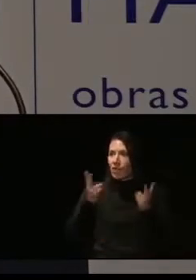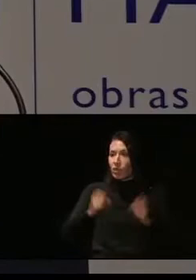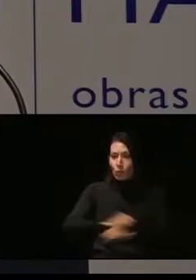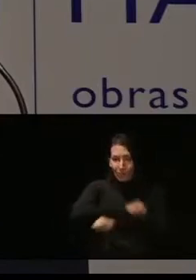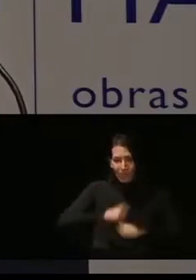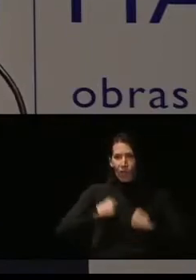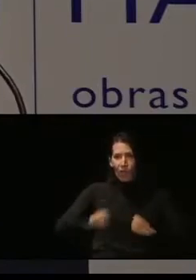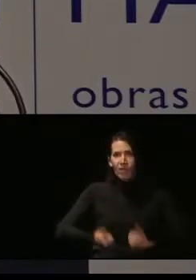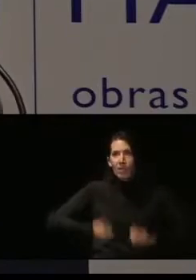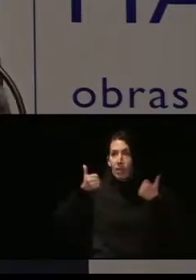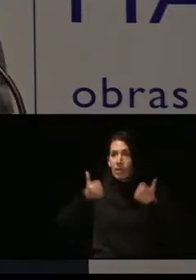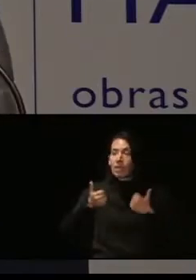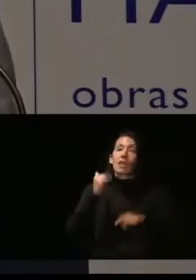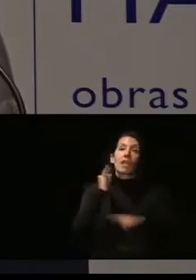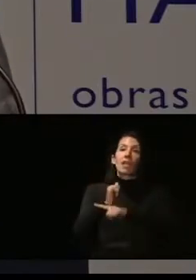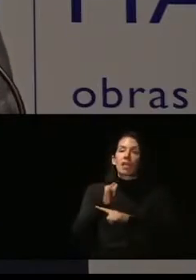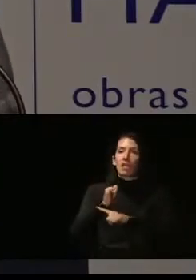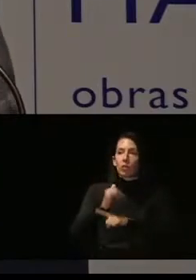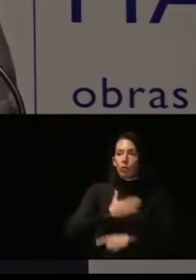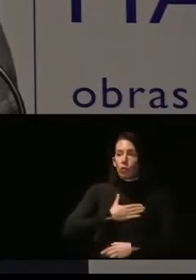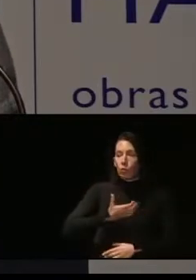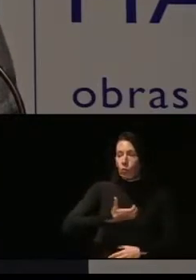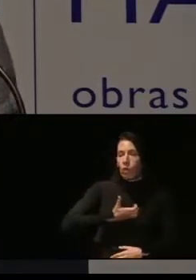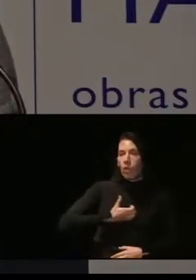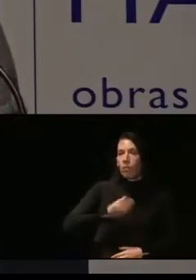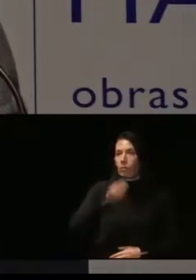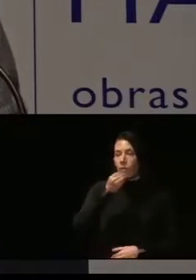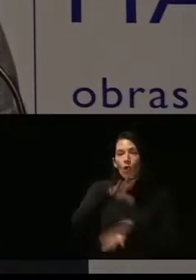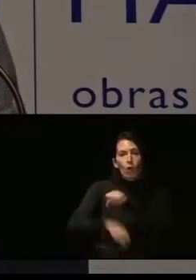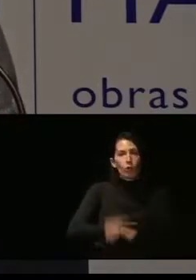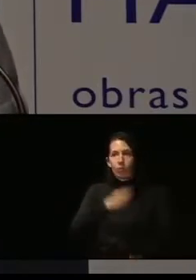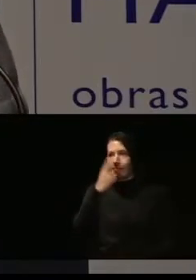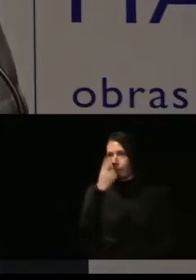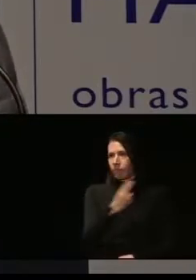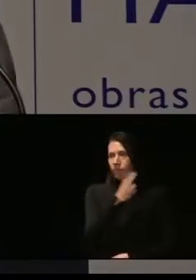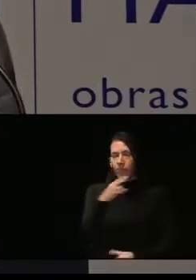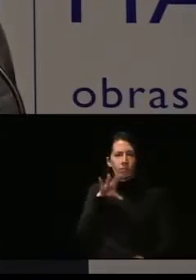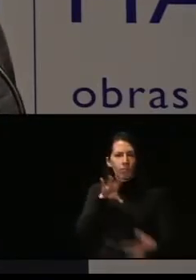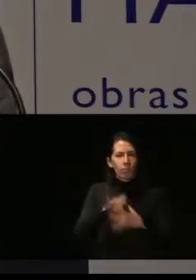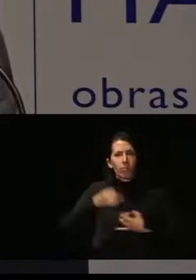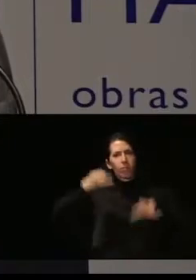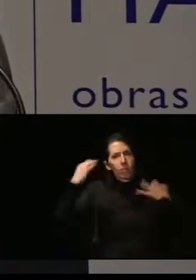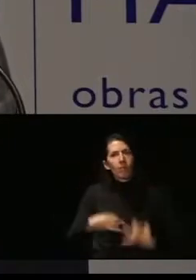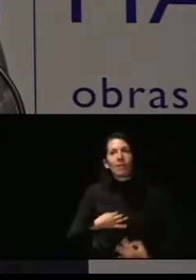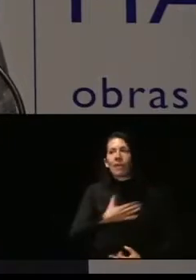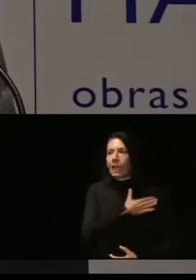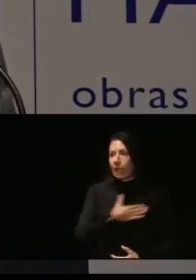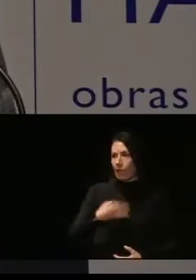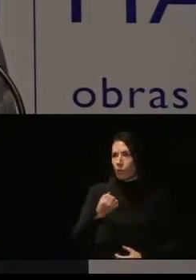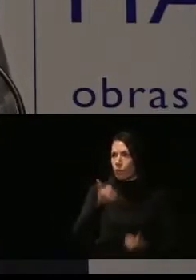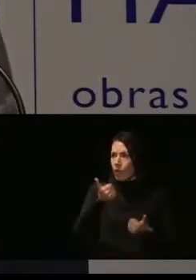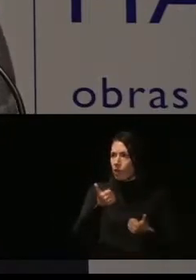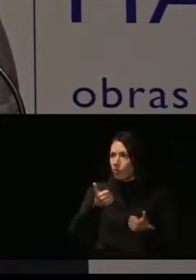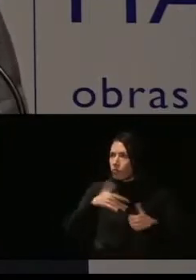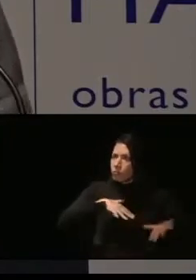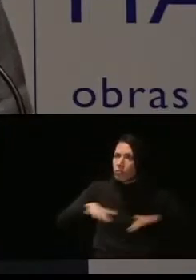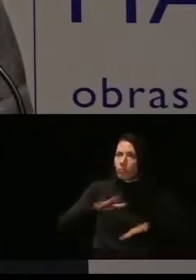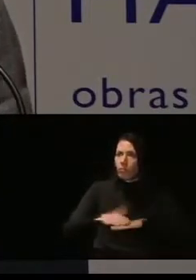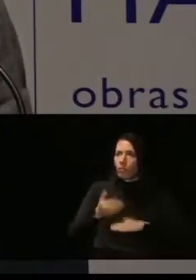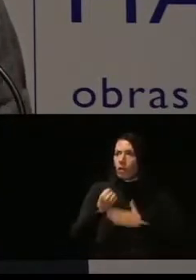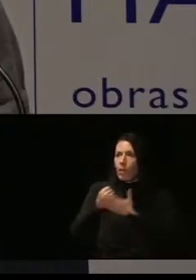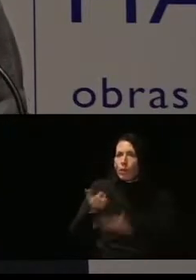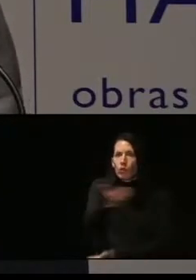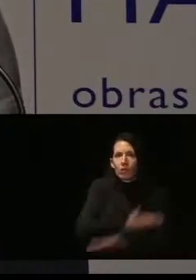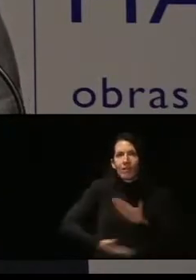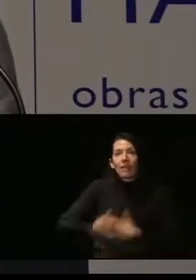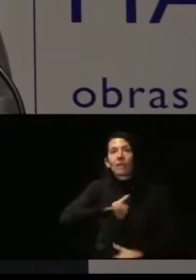Municipal de Consumo, especialmente comprometido con esta materia, pues queremos ser parte activa, ¿no? Y es por ello que